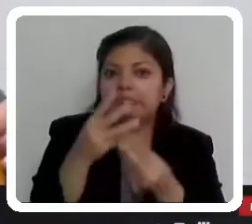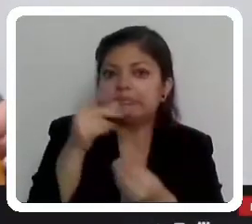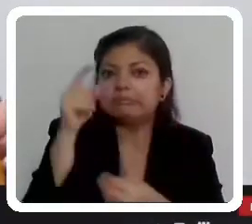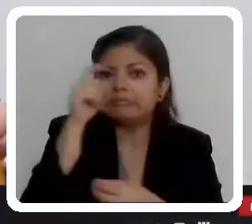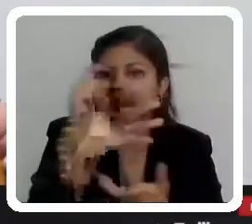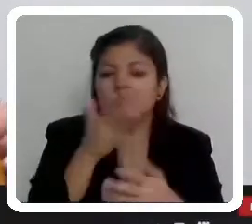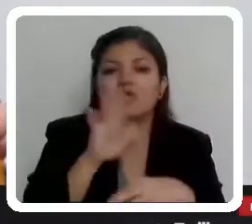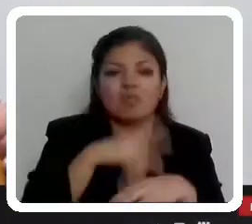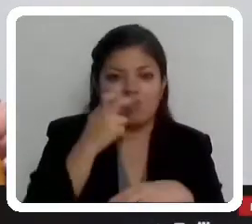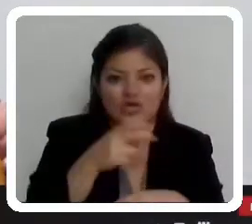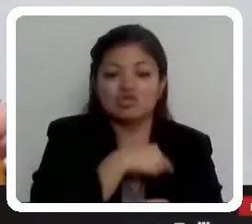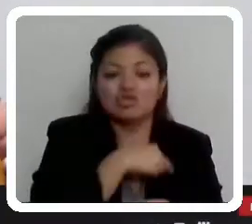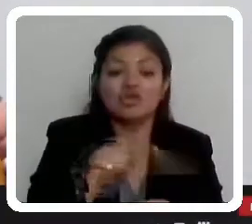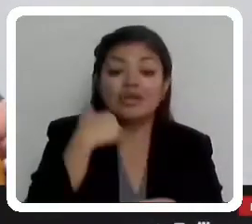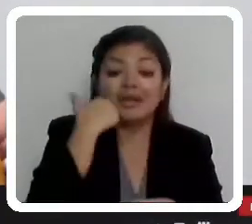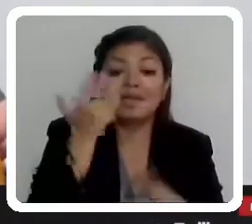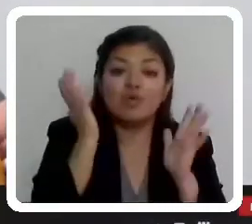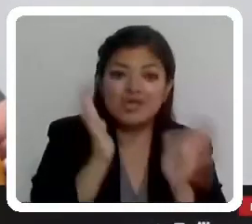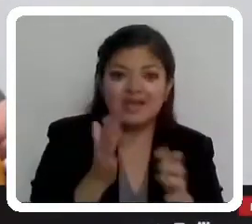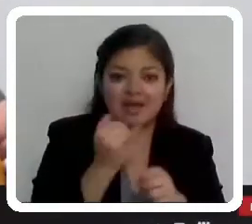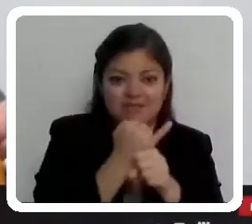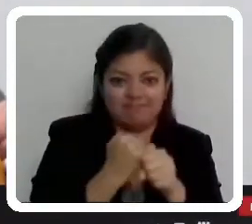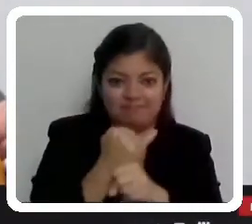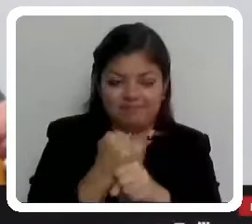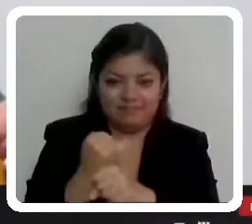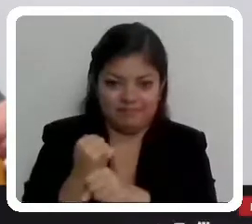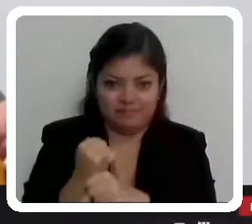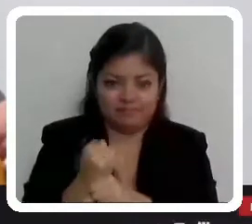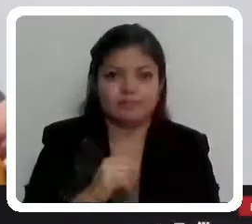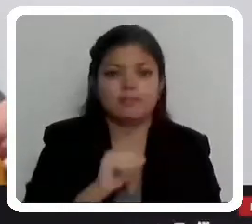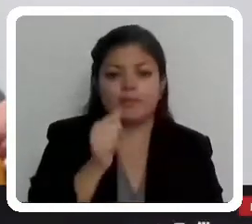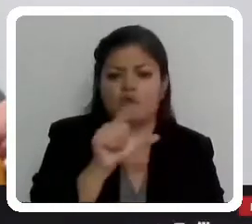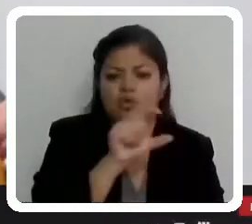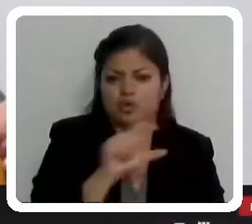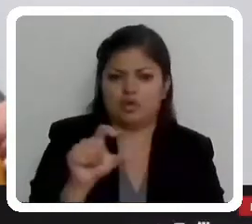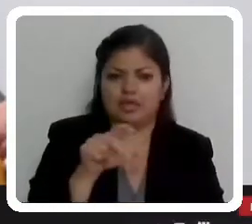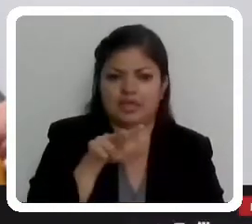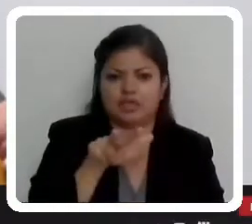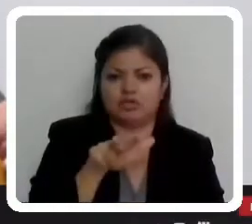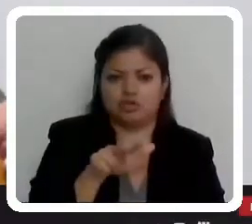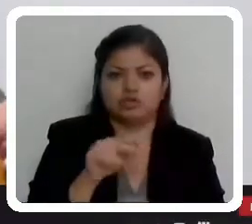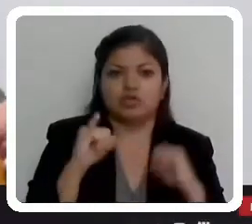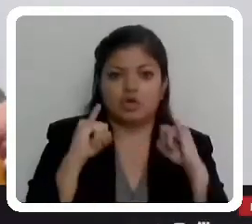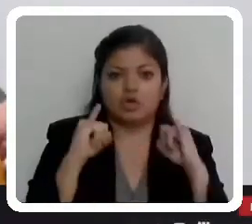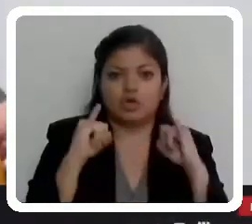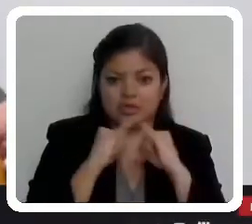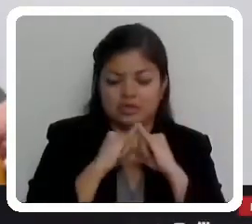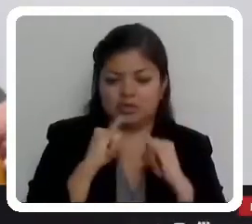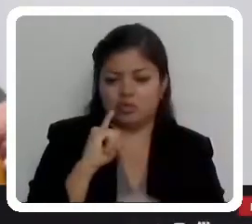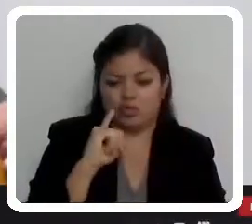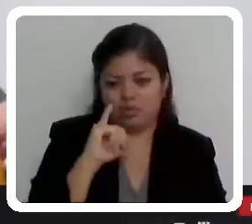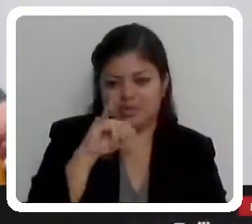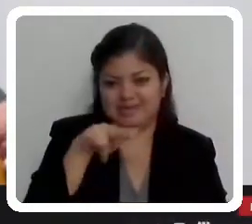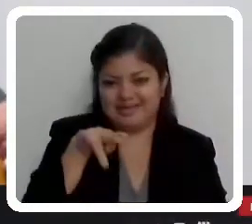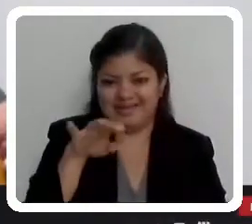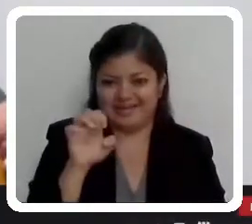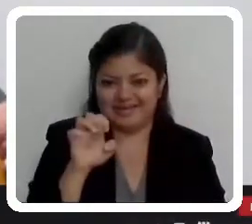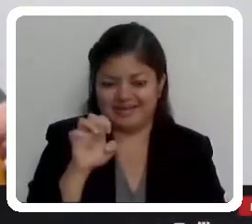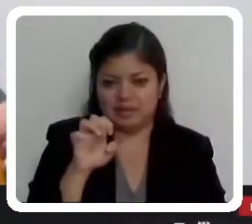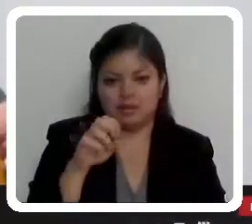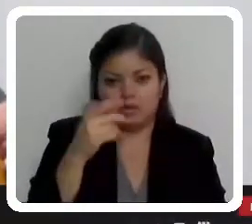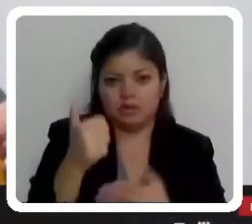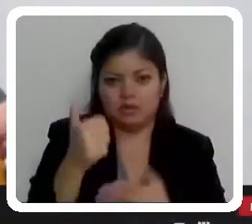emita un análisis financiero. Y la fracción 18, el Instituto Electoral del Estado de México realizará a través de